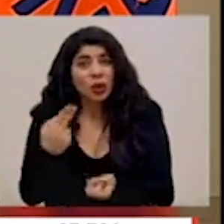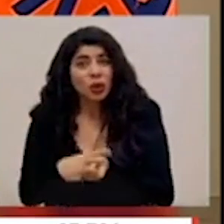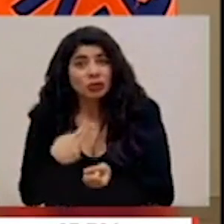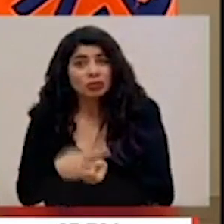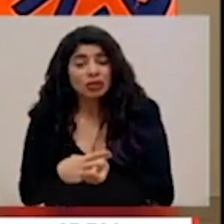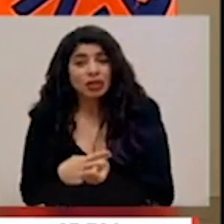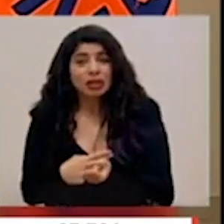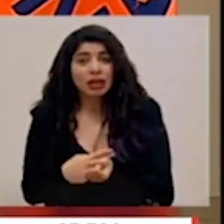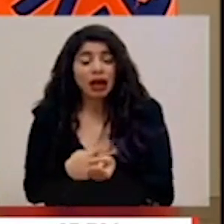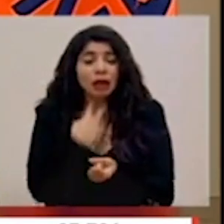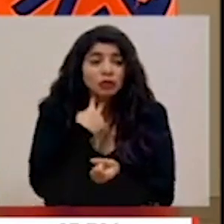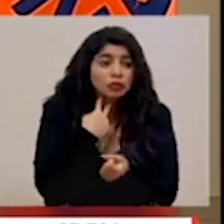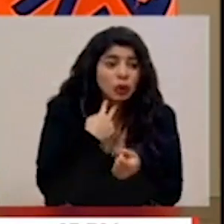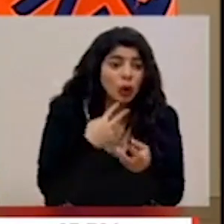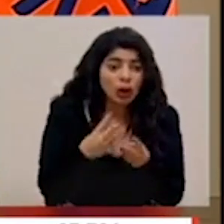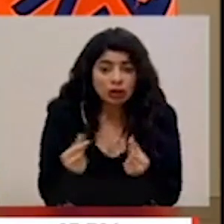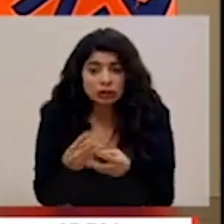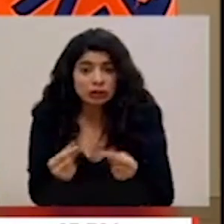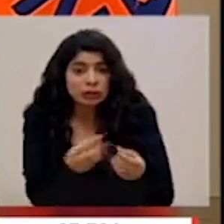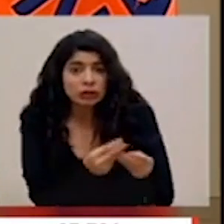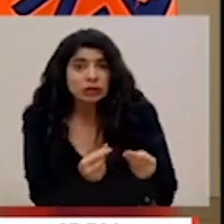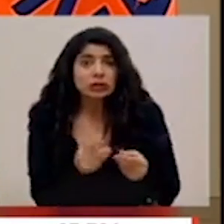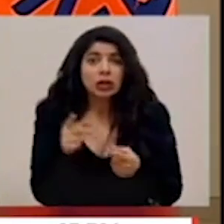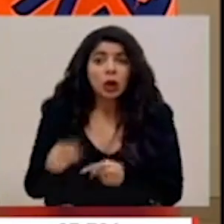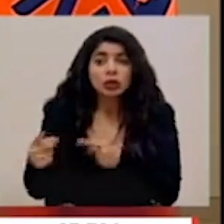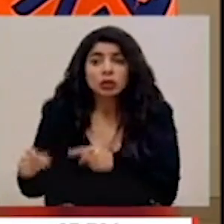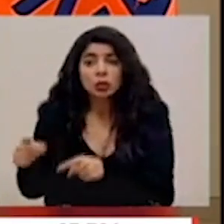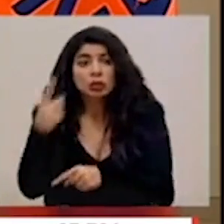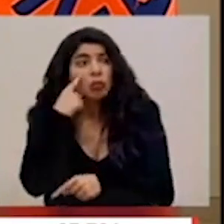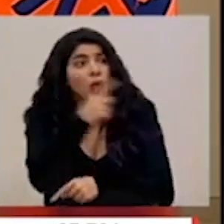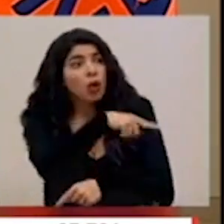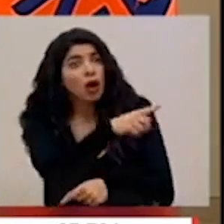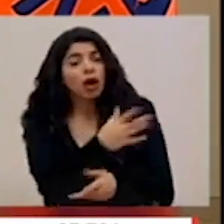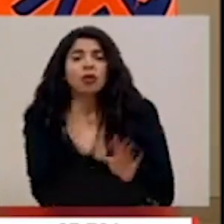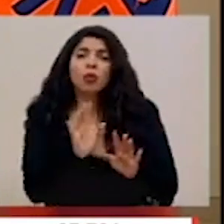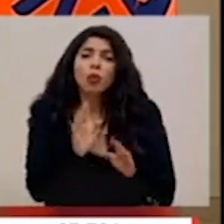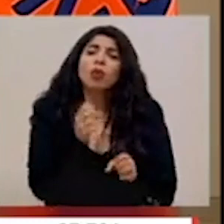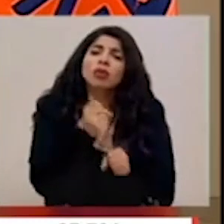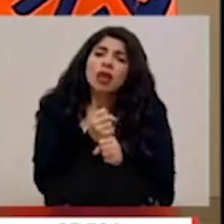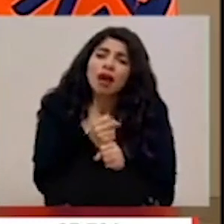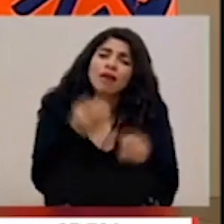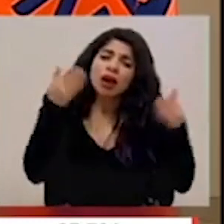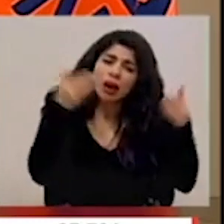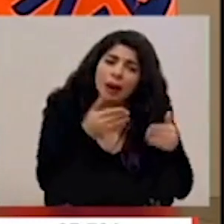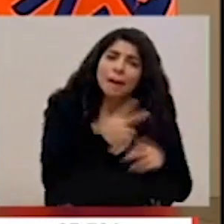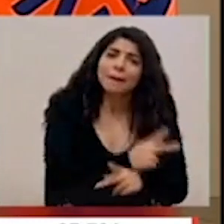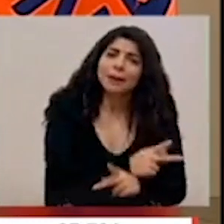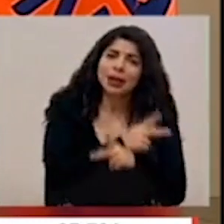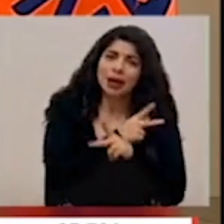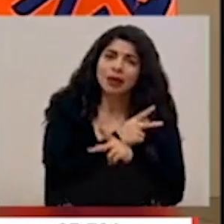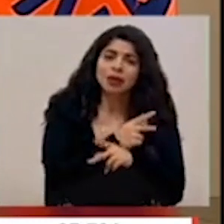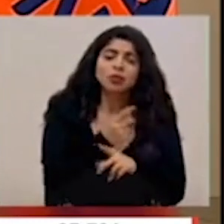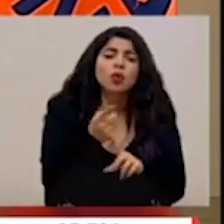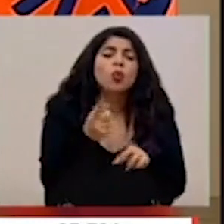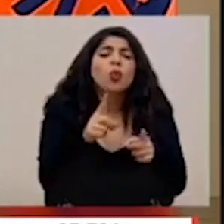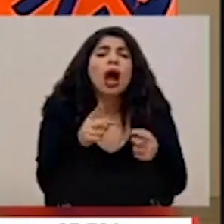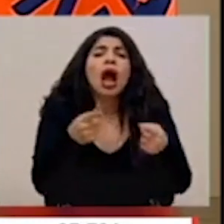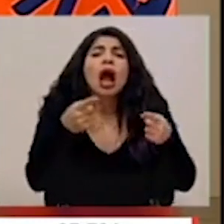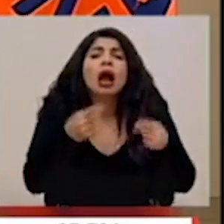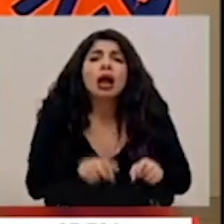los que resuelvan las consecuencias. Trabajemos en la prevención, trabajemos en la causa que nos está